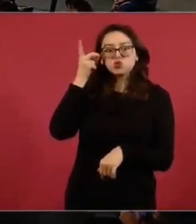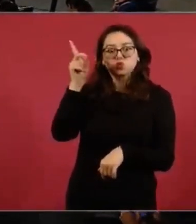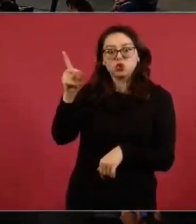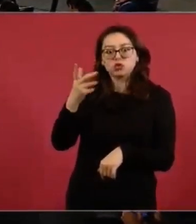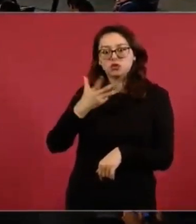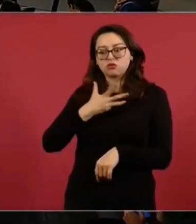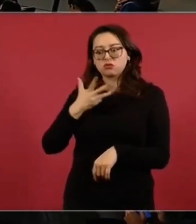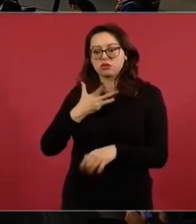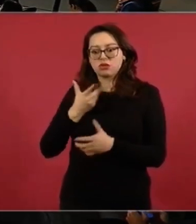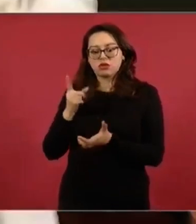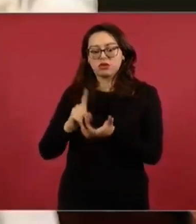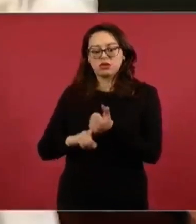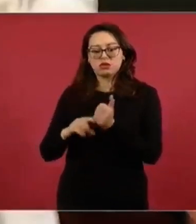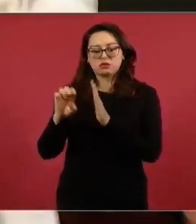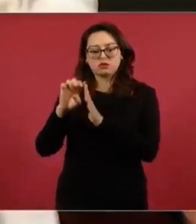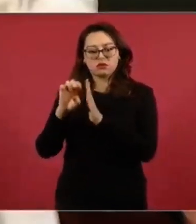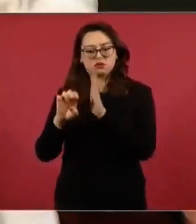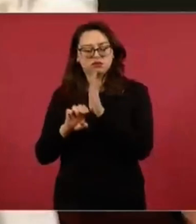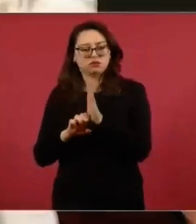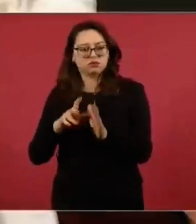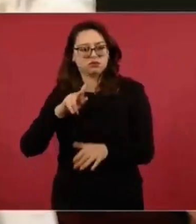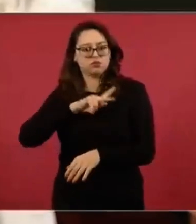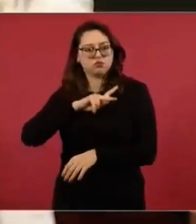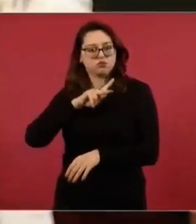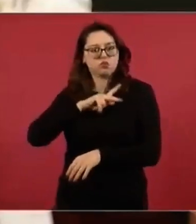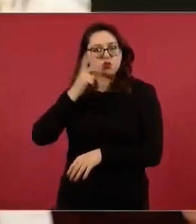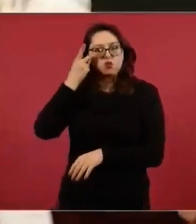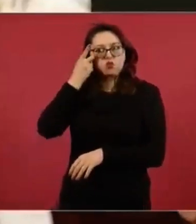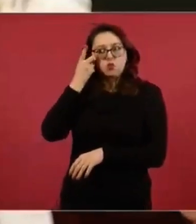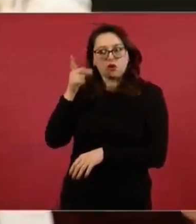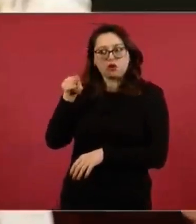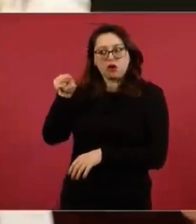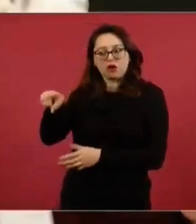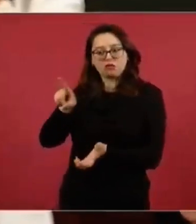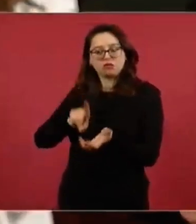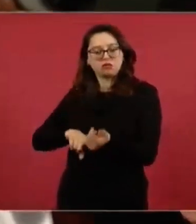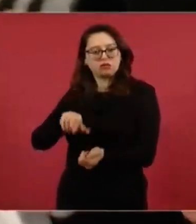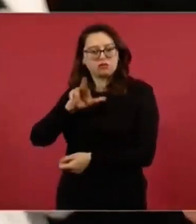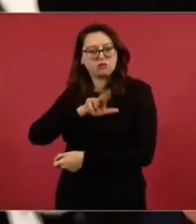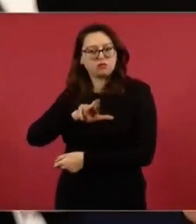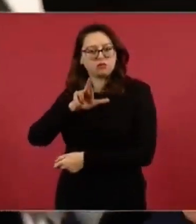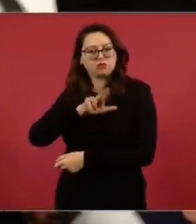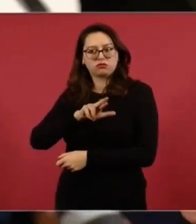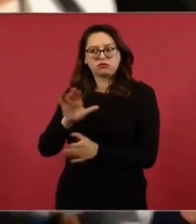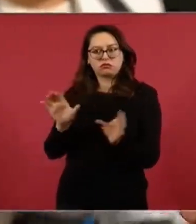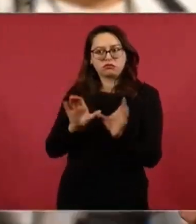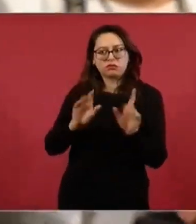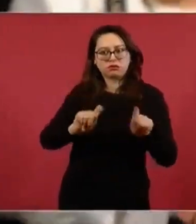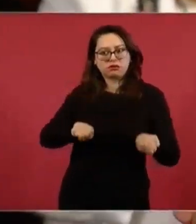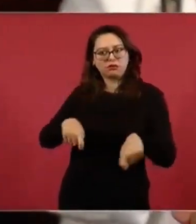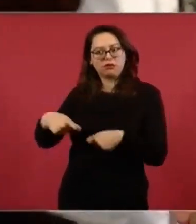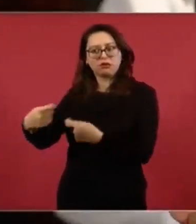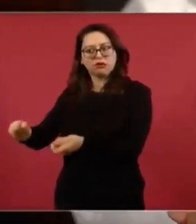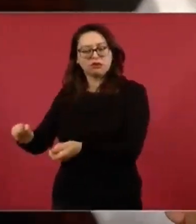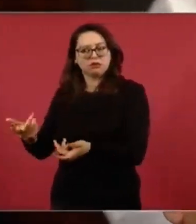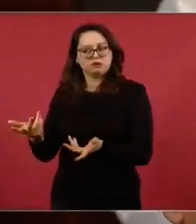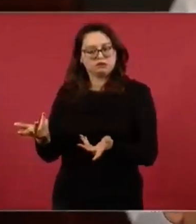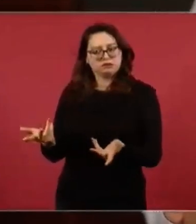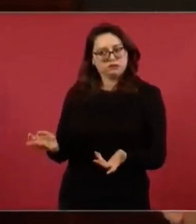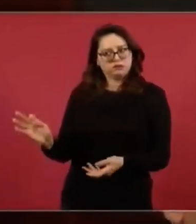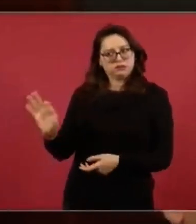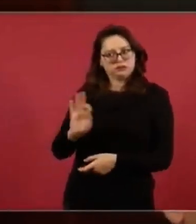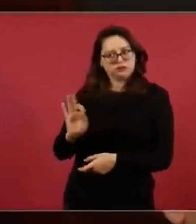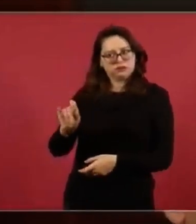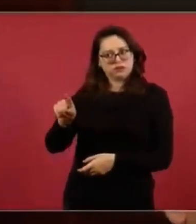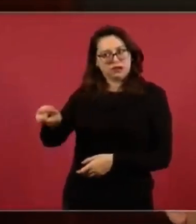son los propietarios. Y dicen que qué va a pasar con esos certificados que usted va a dar cuando